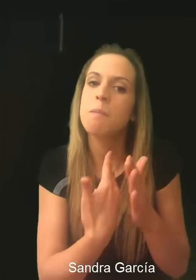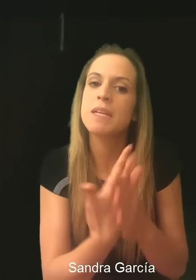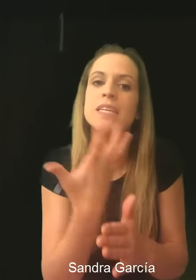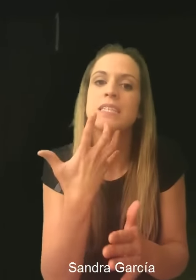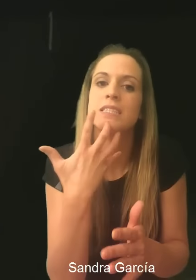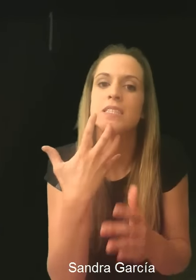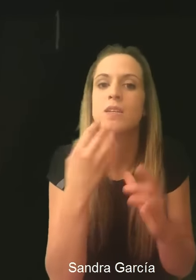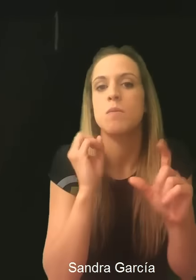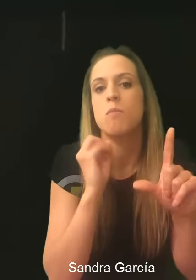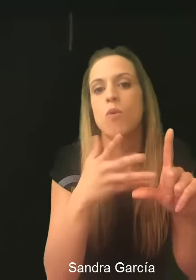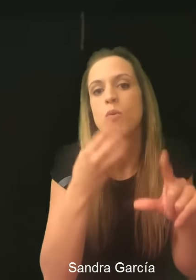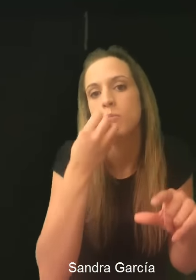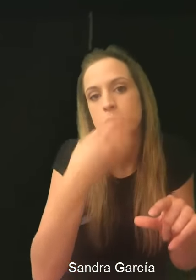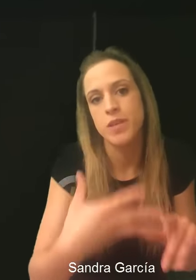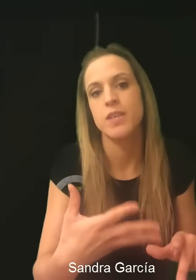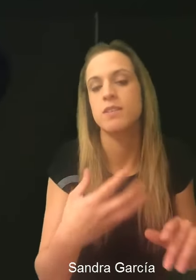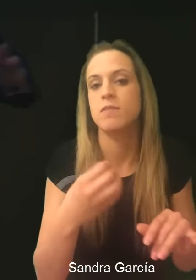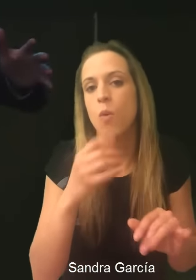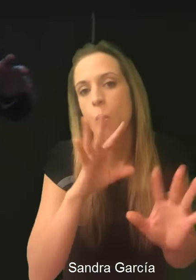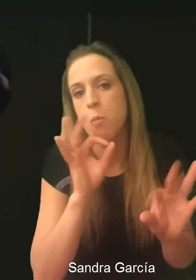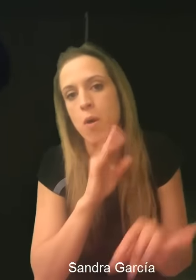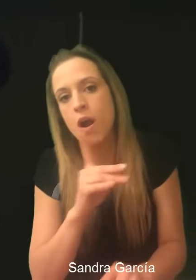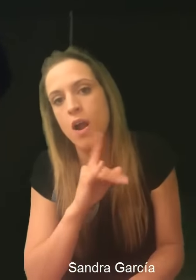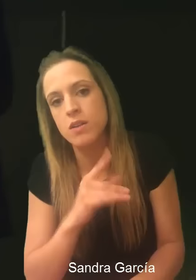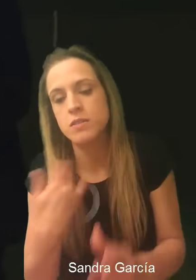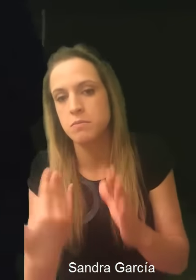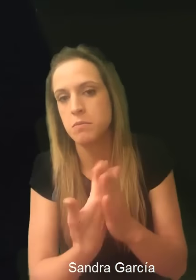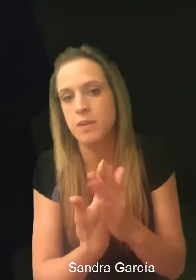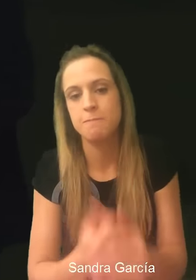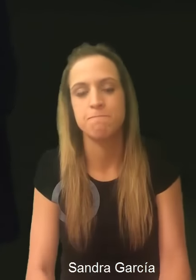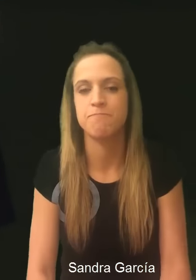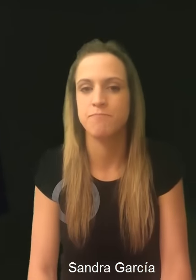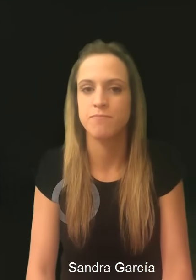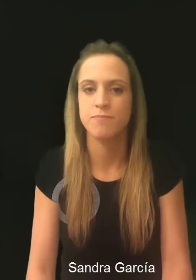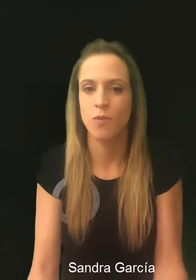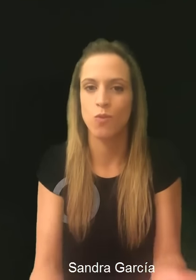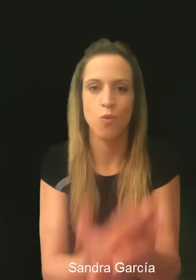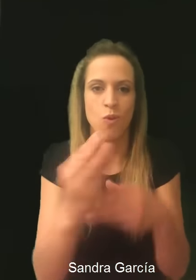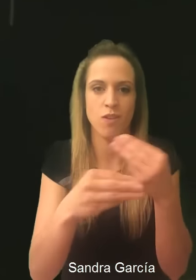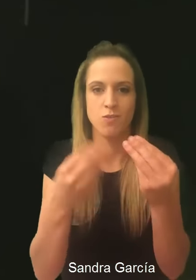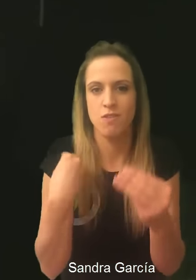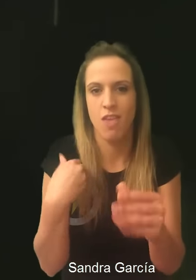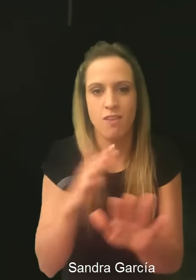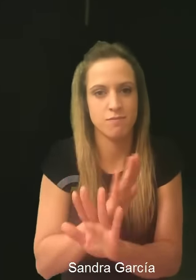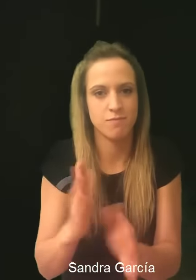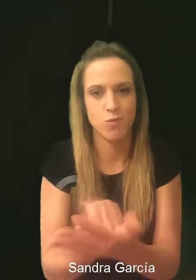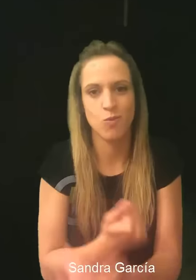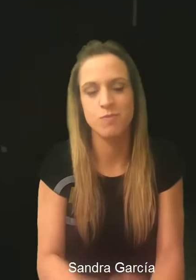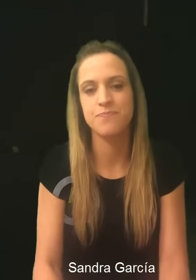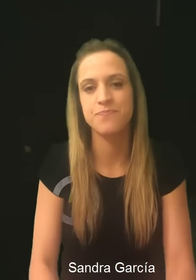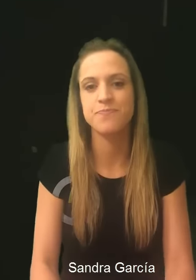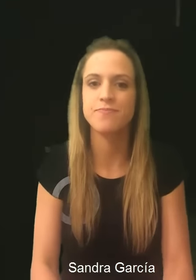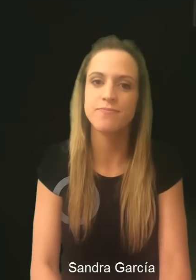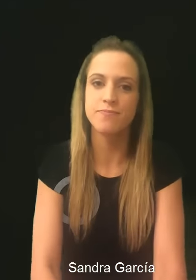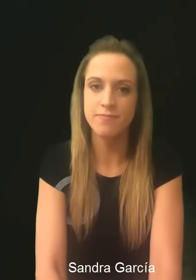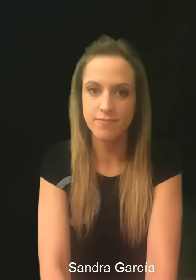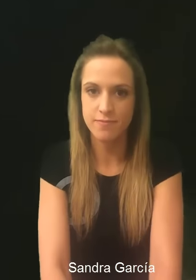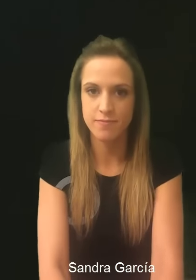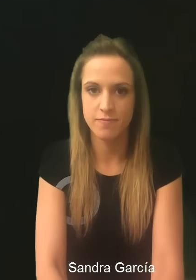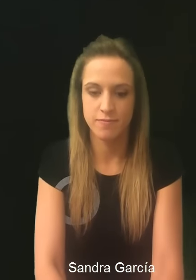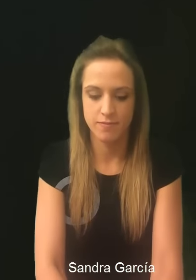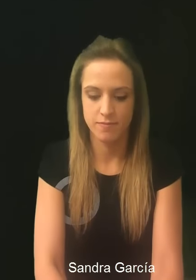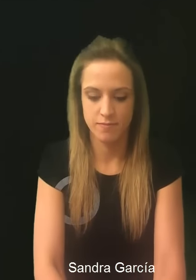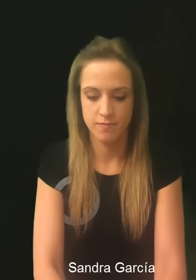si tu blog puede leerlo Google. sea que está hecho todo, ¿vale? Claro, vamos un poquito más allá. En relación